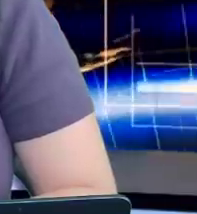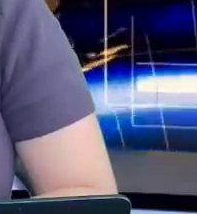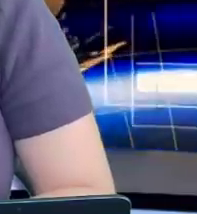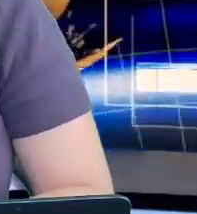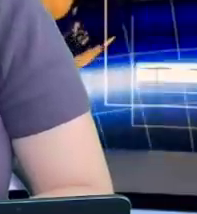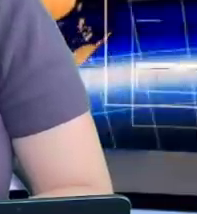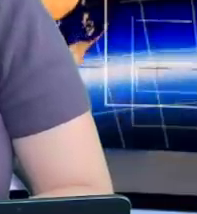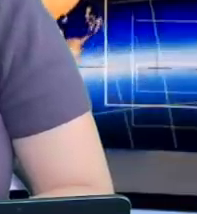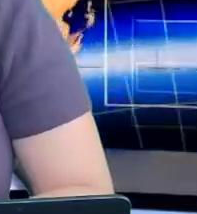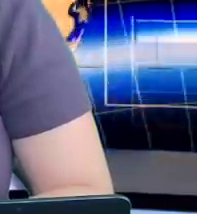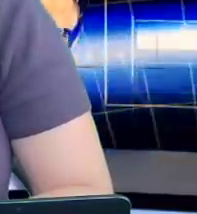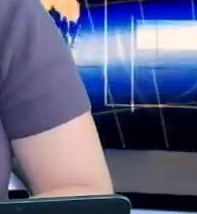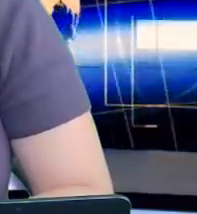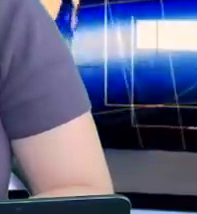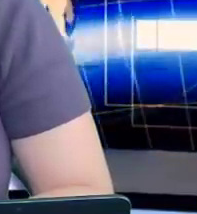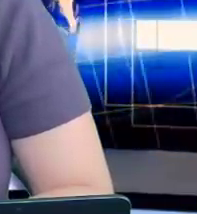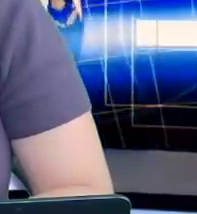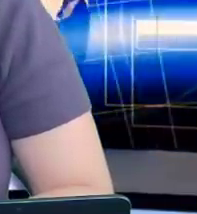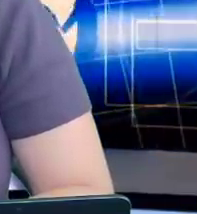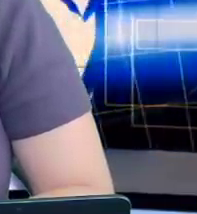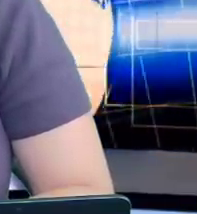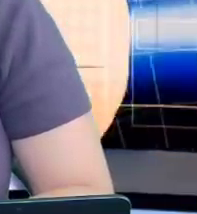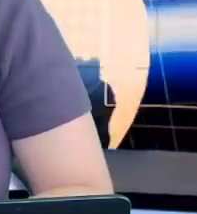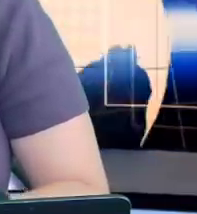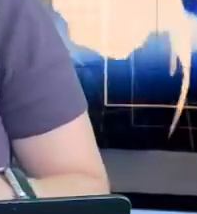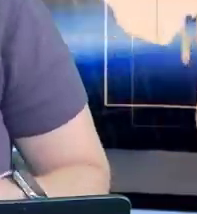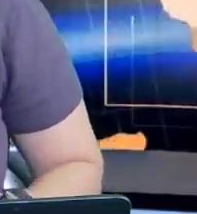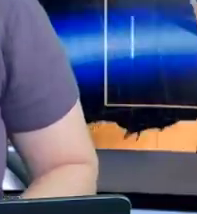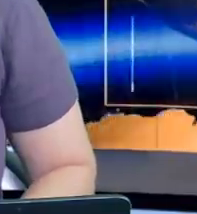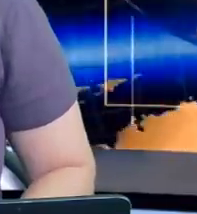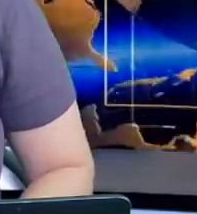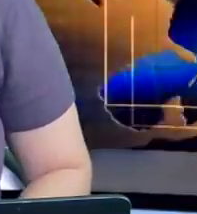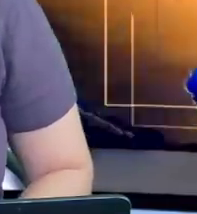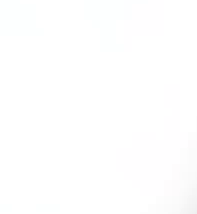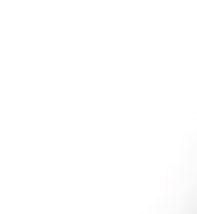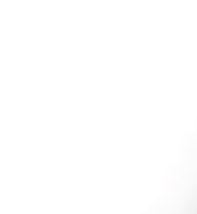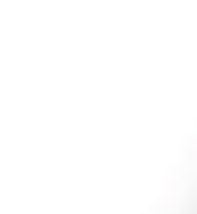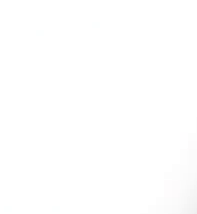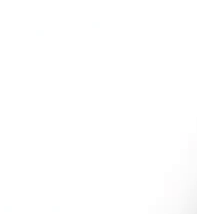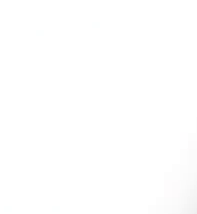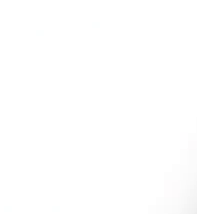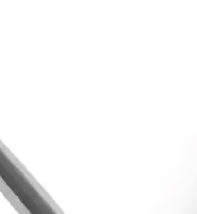ustedes. Déjenos su opinión en la caja de los comentarios y síganos en nuestras redes sociales.